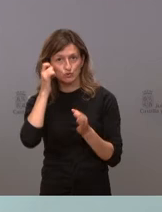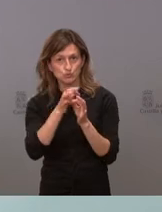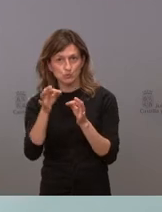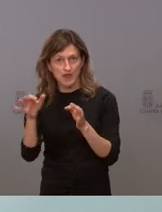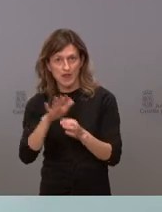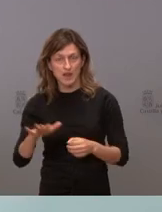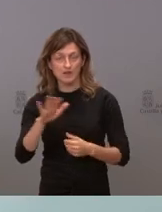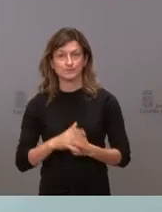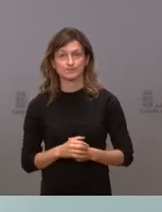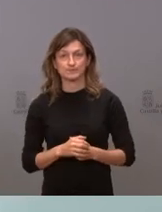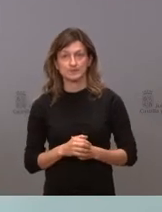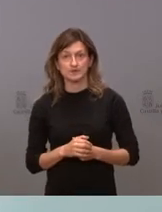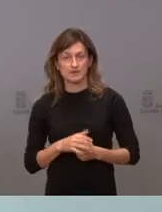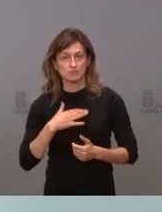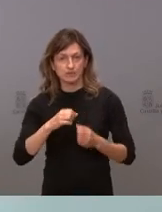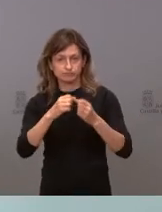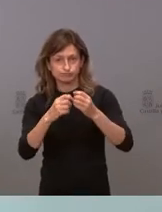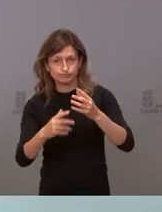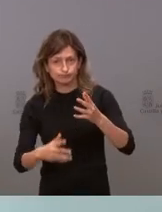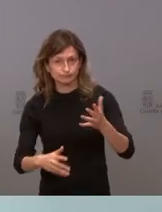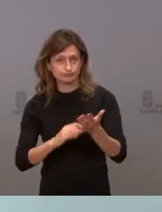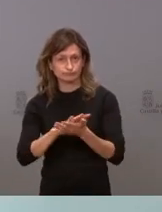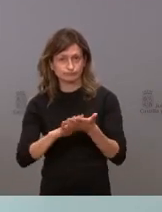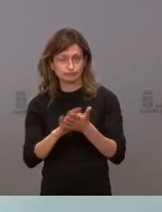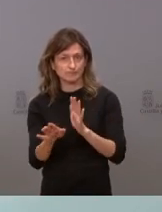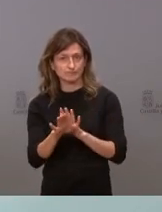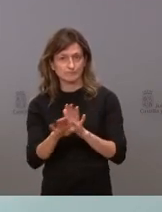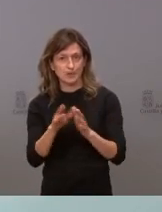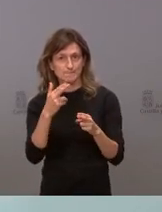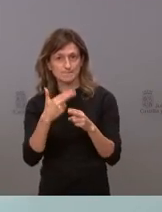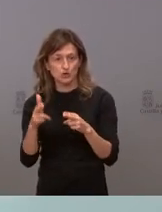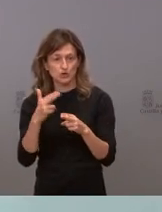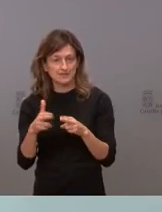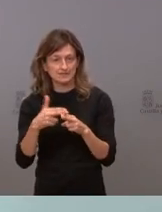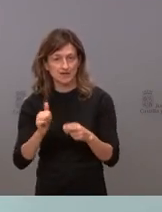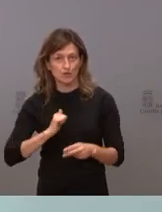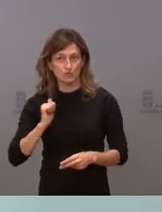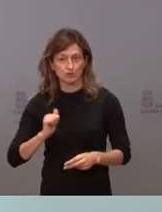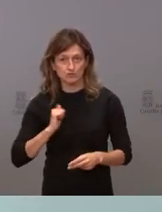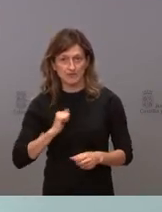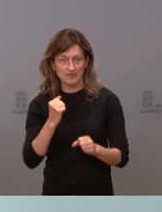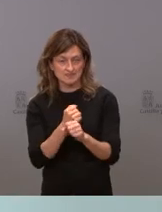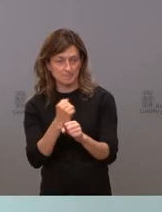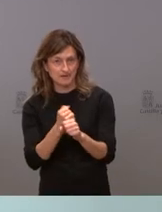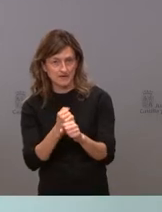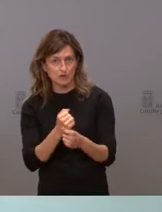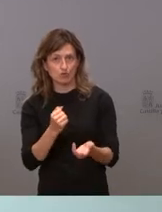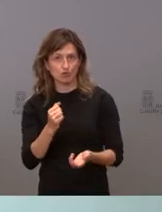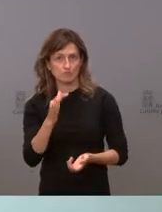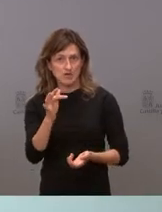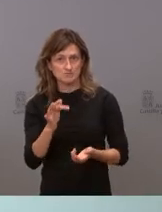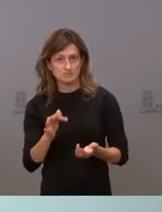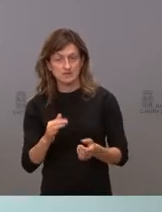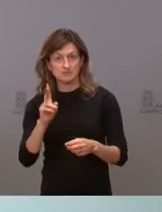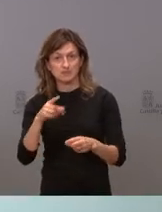rural y podría seguir así, hablando de muchísimas políticas y oportunidades de empleo con